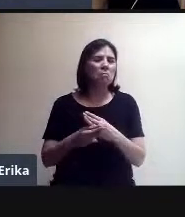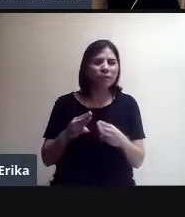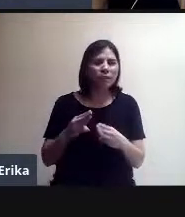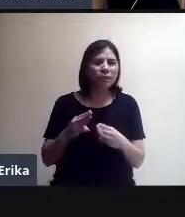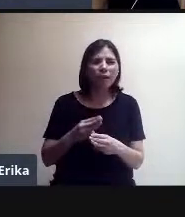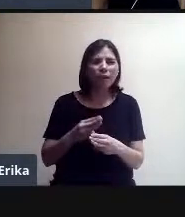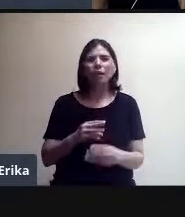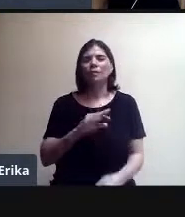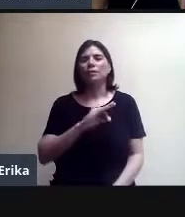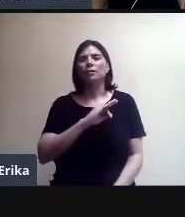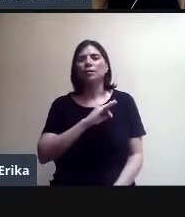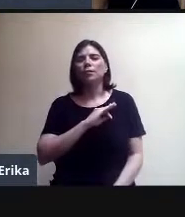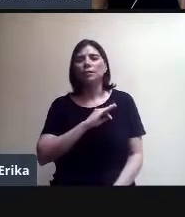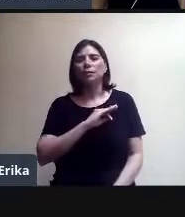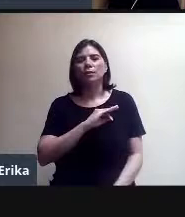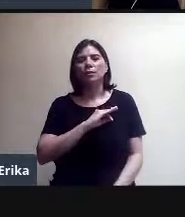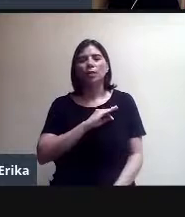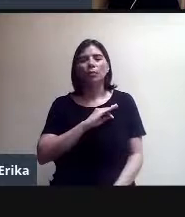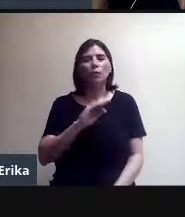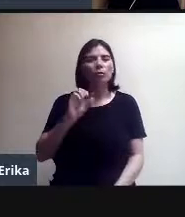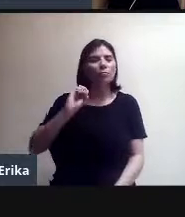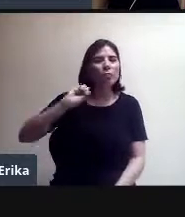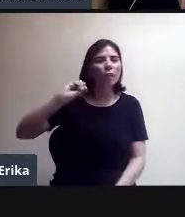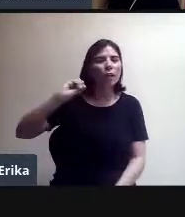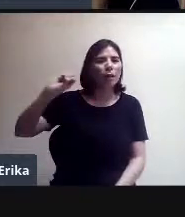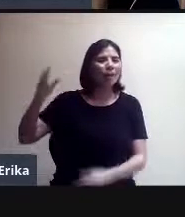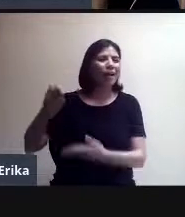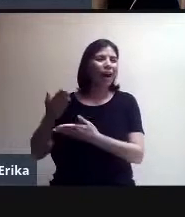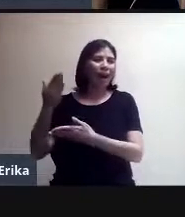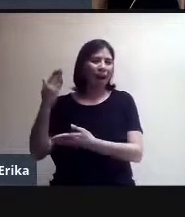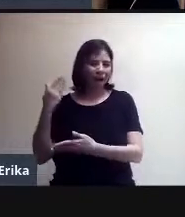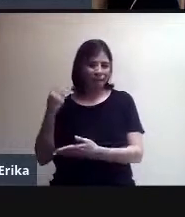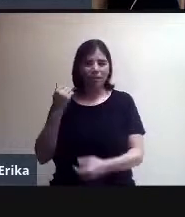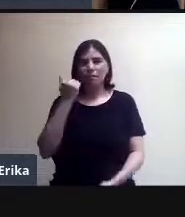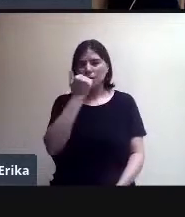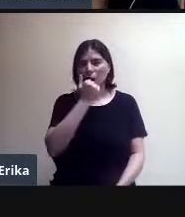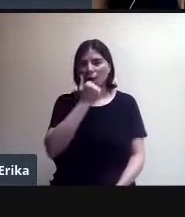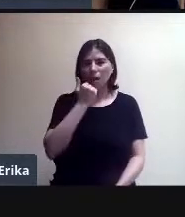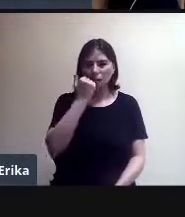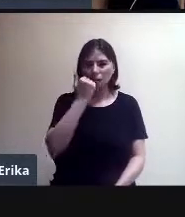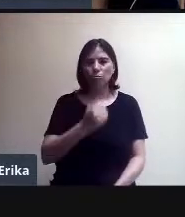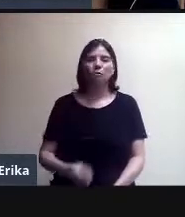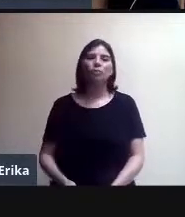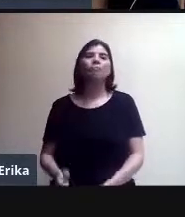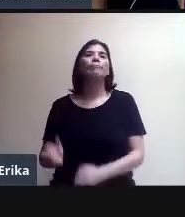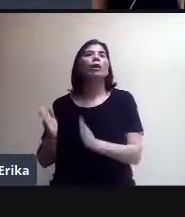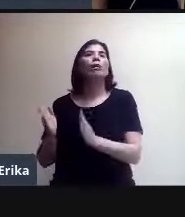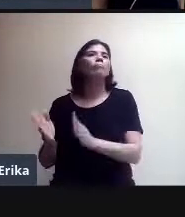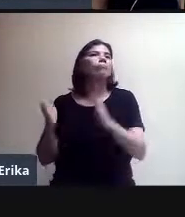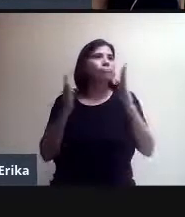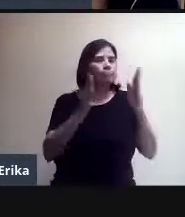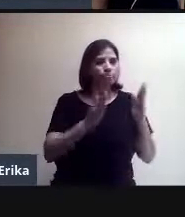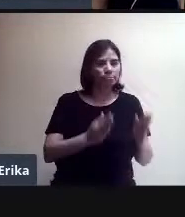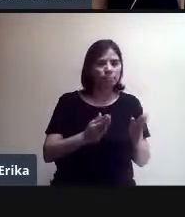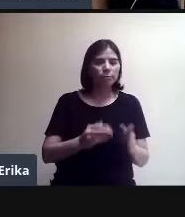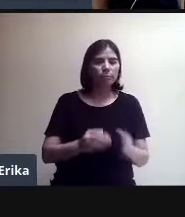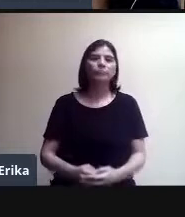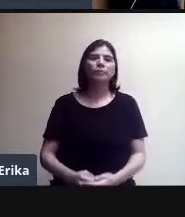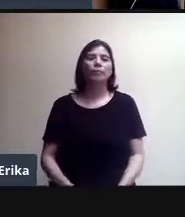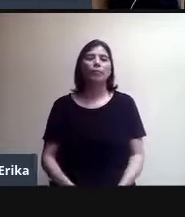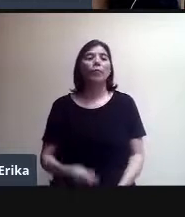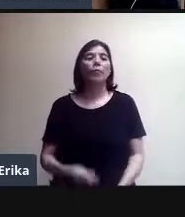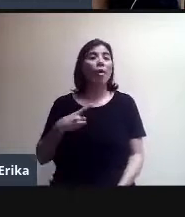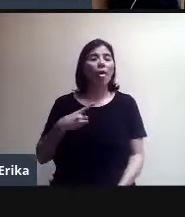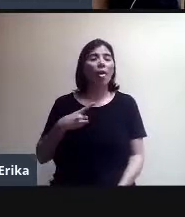previamente. Bien, me regreso a la sesión. Y hay que anticipar la